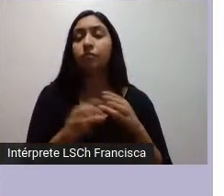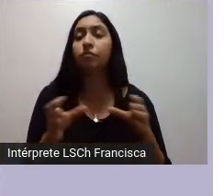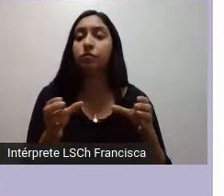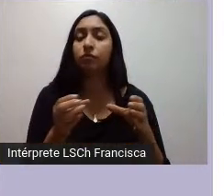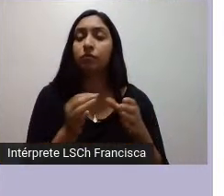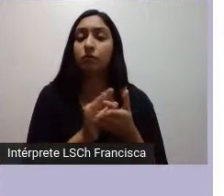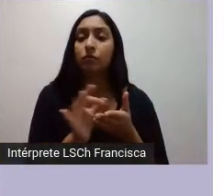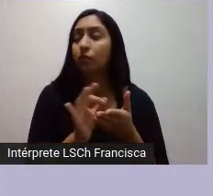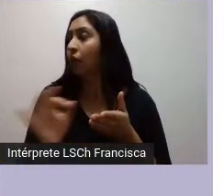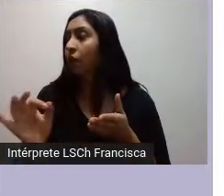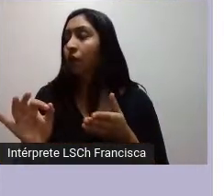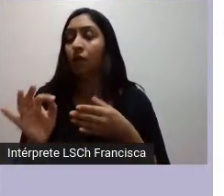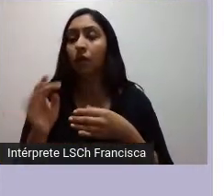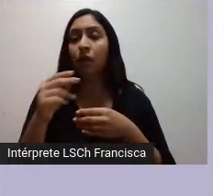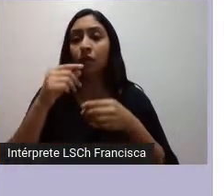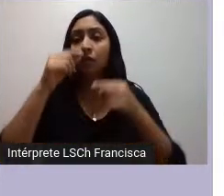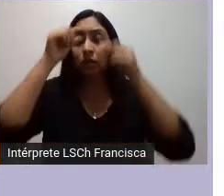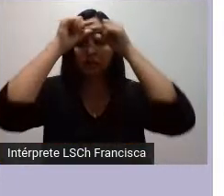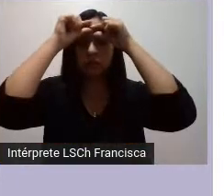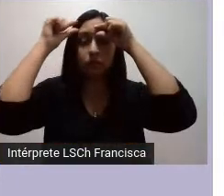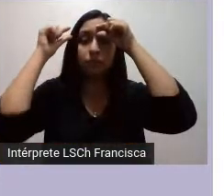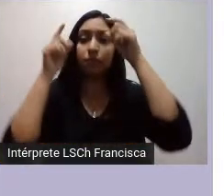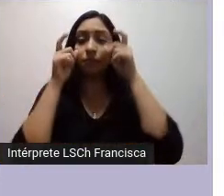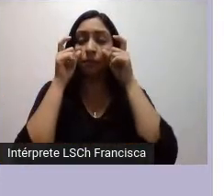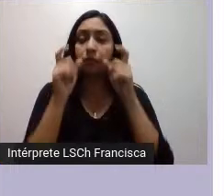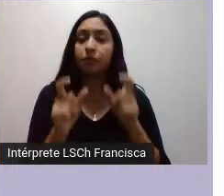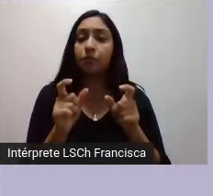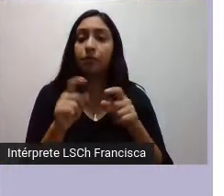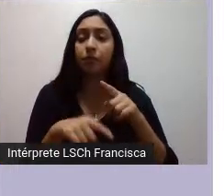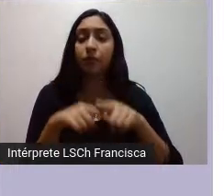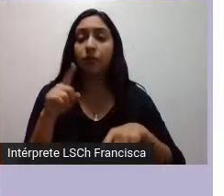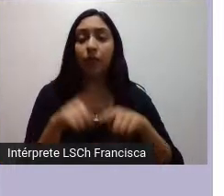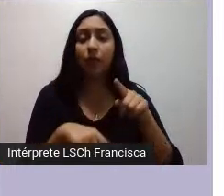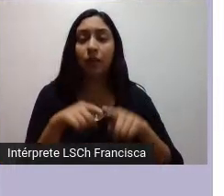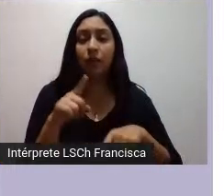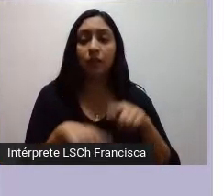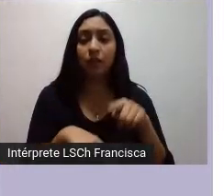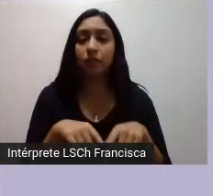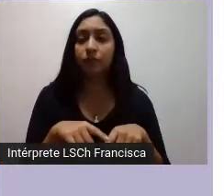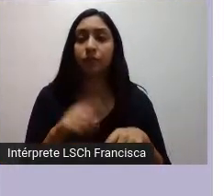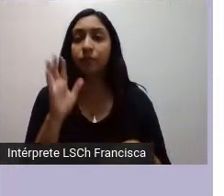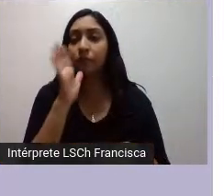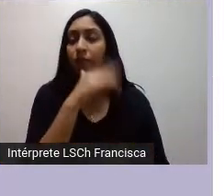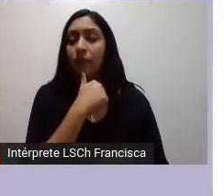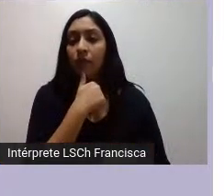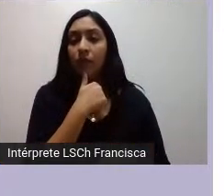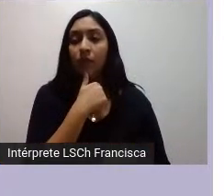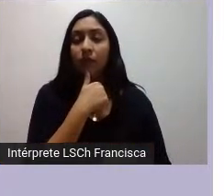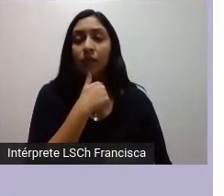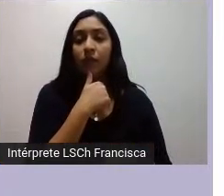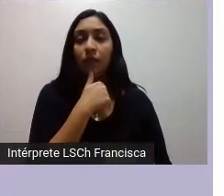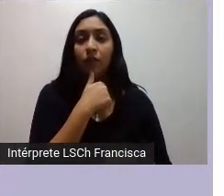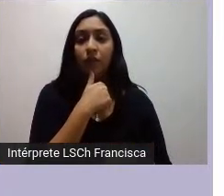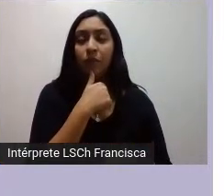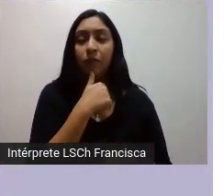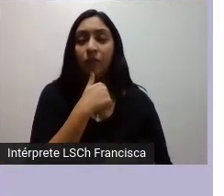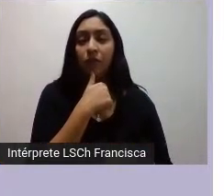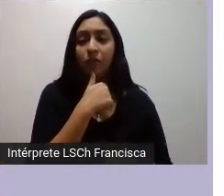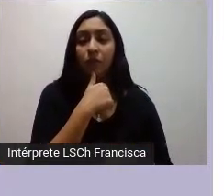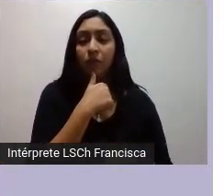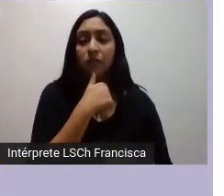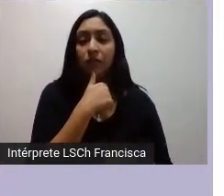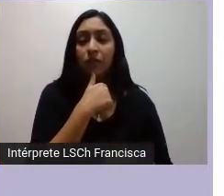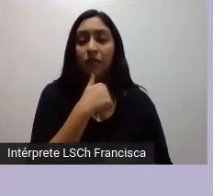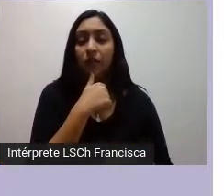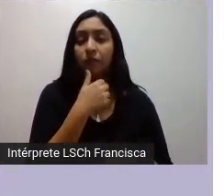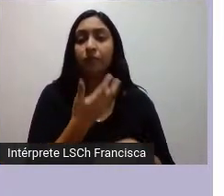inicio de un control territorial que ya no está solamente con palo y piedra sino que toma la autodefensa como un mecanismo